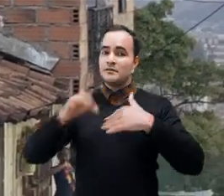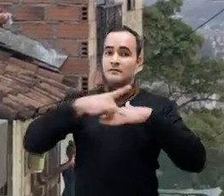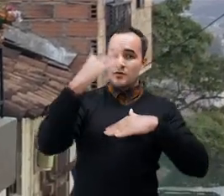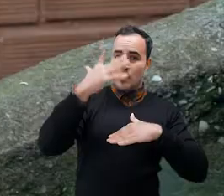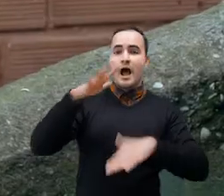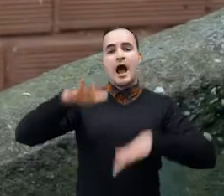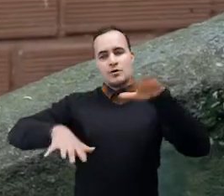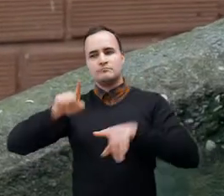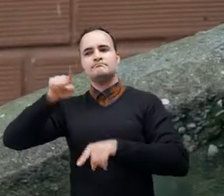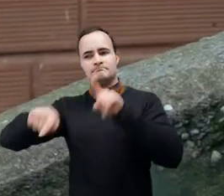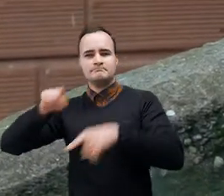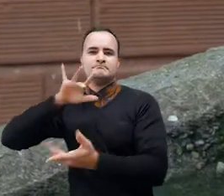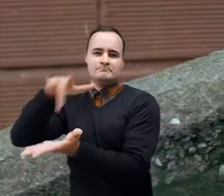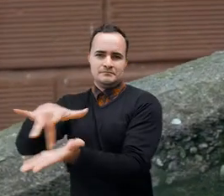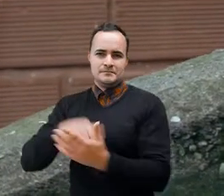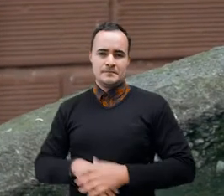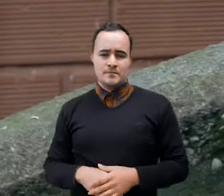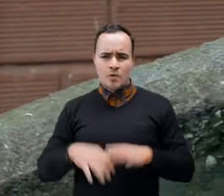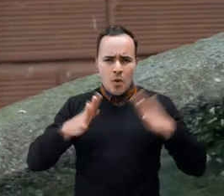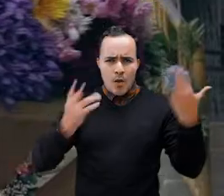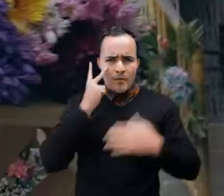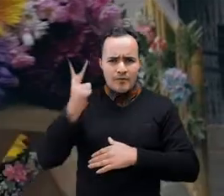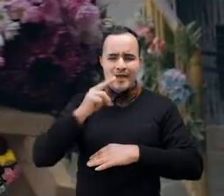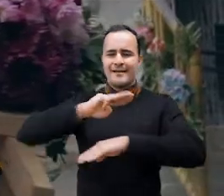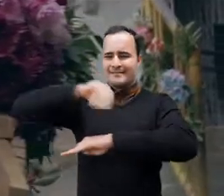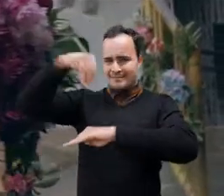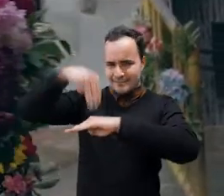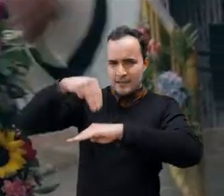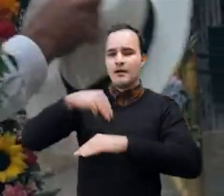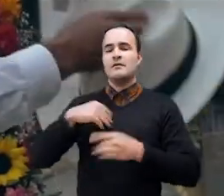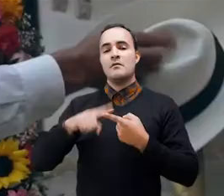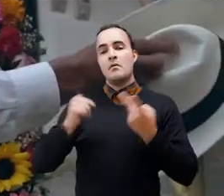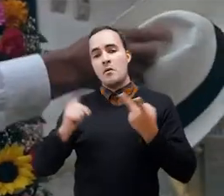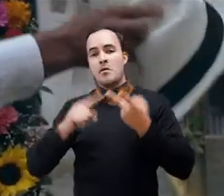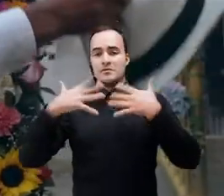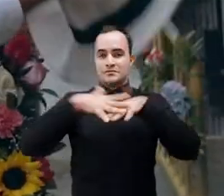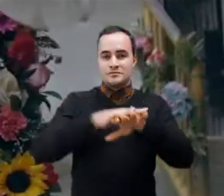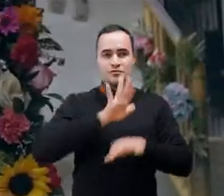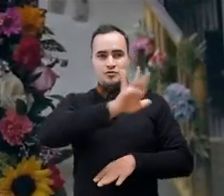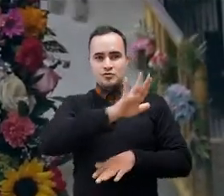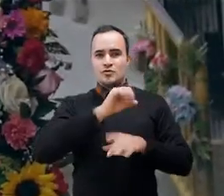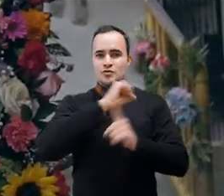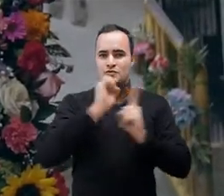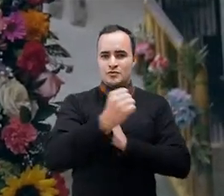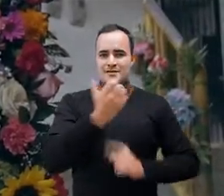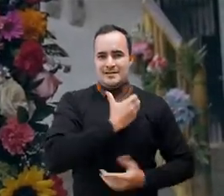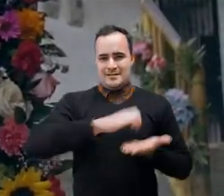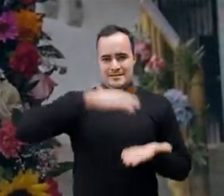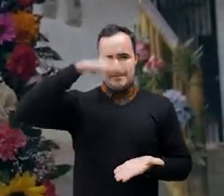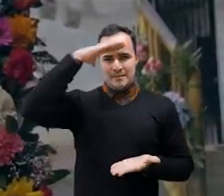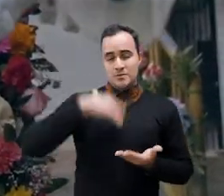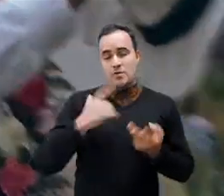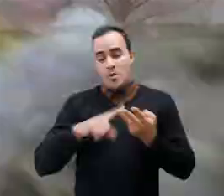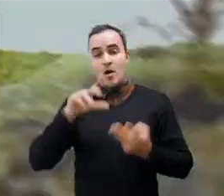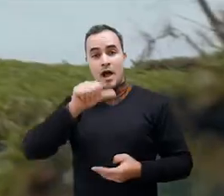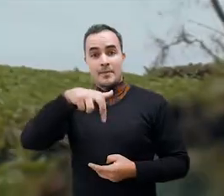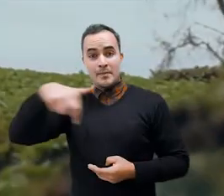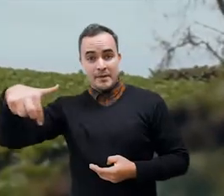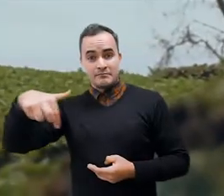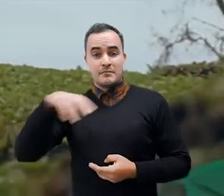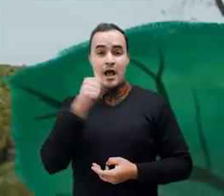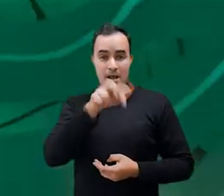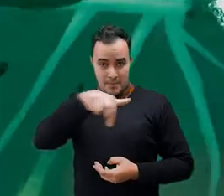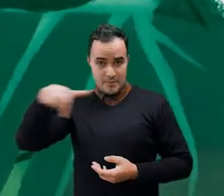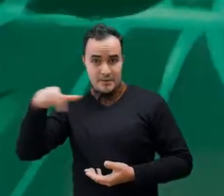virtuales. La programación será transmitida por Telemedellín, las redes sociales de la Alcaldía y a través de una aplicación móvil que les